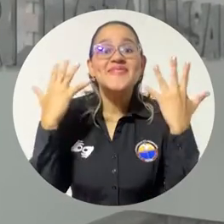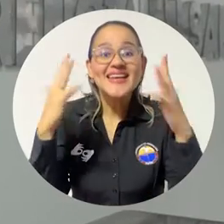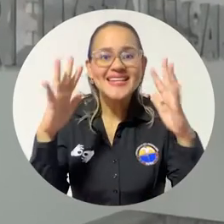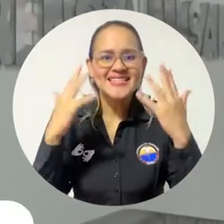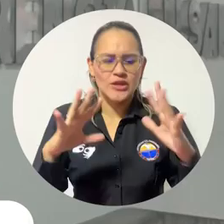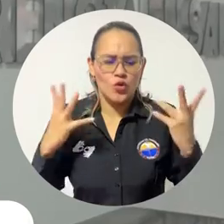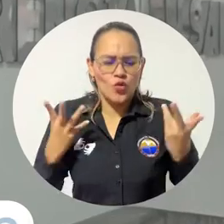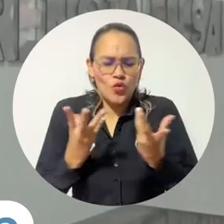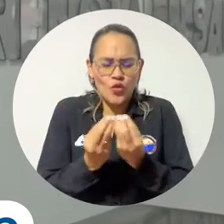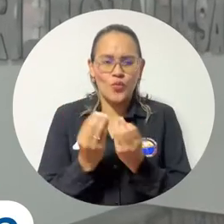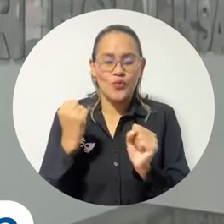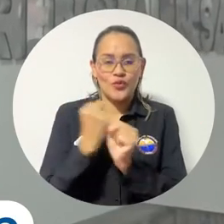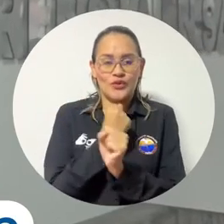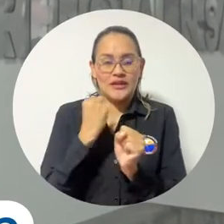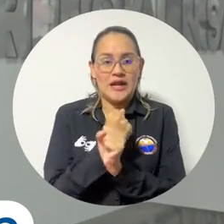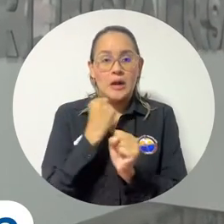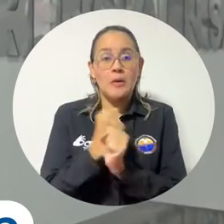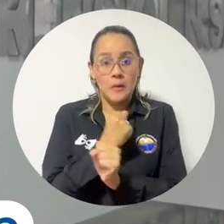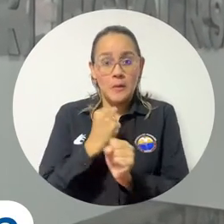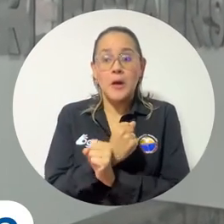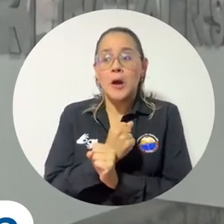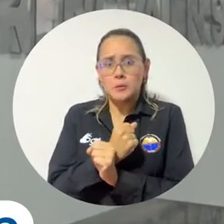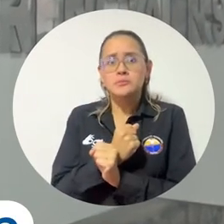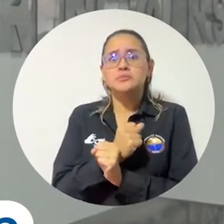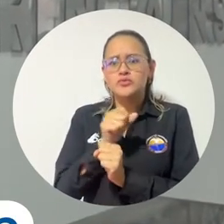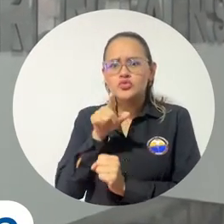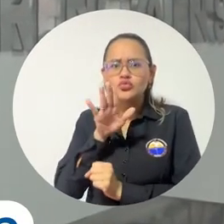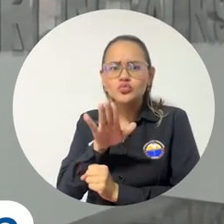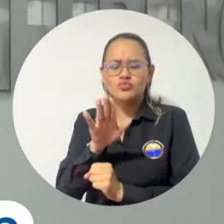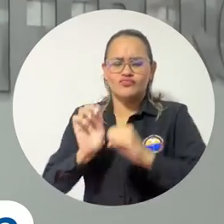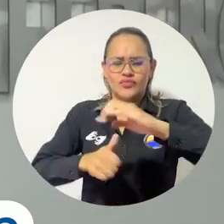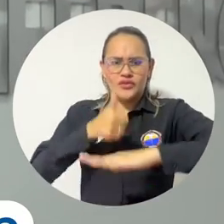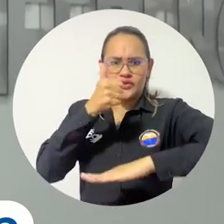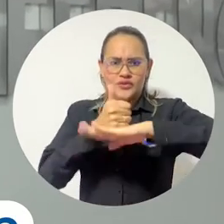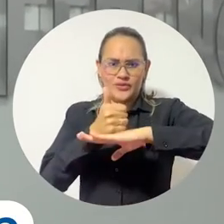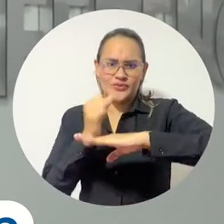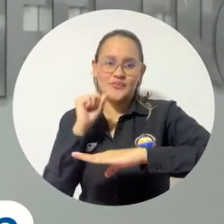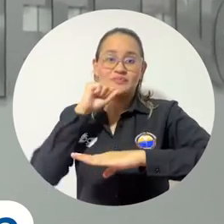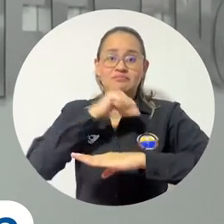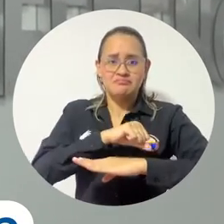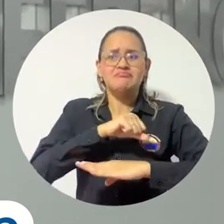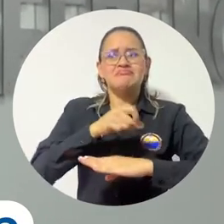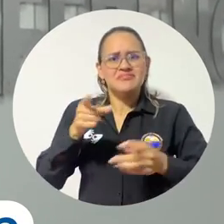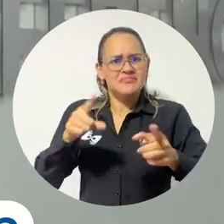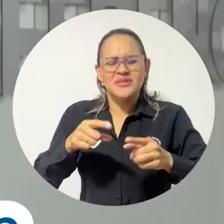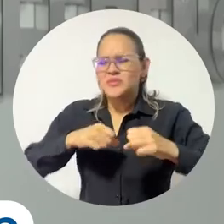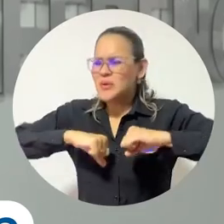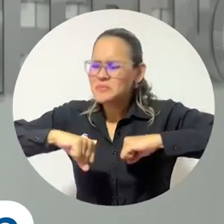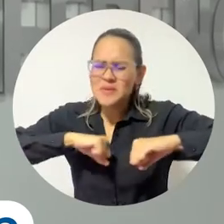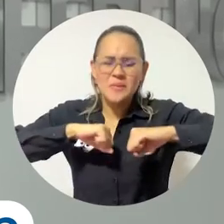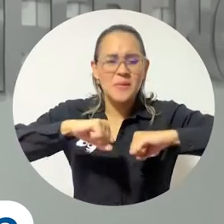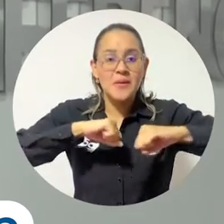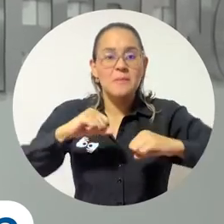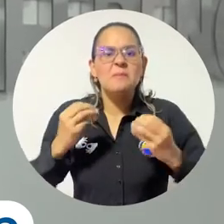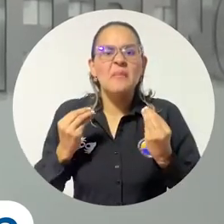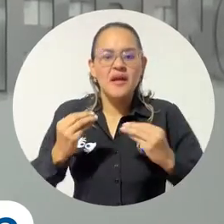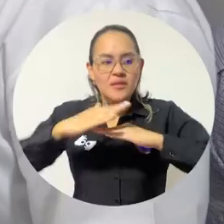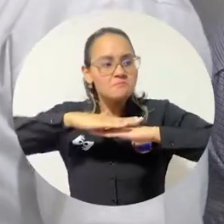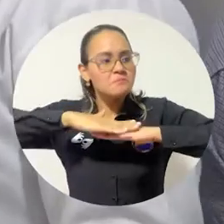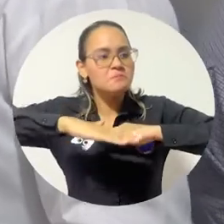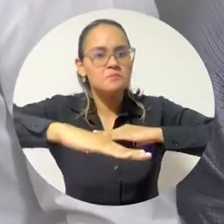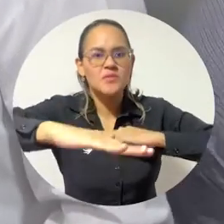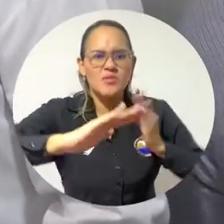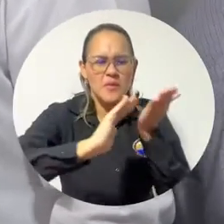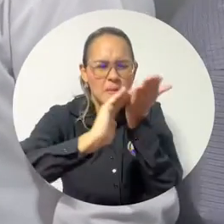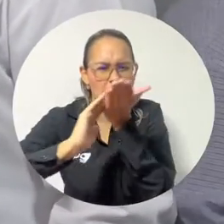Felicito a ese equipo de trabajo que tuvo el rector por ver el cedido a que este piso se le diera vida y